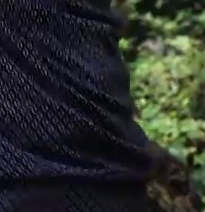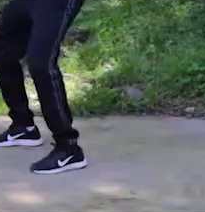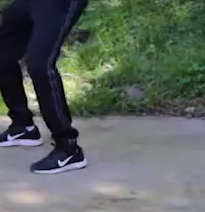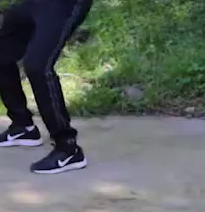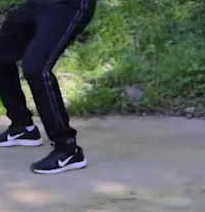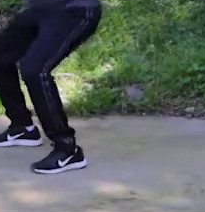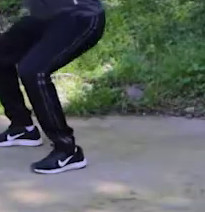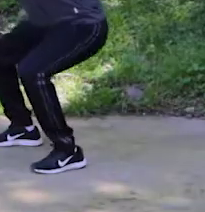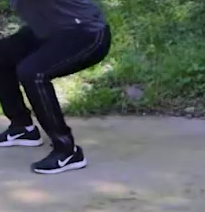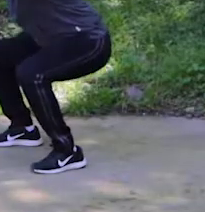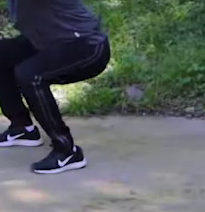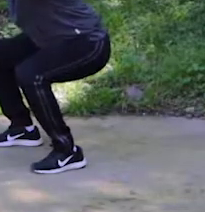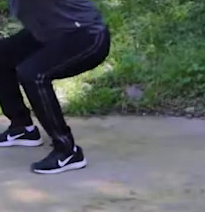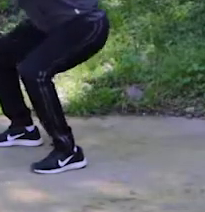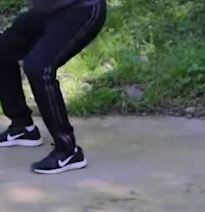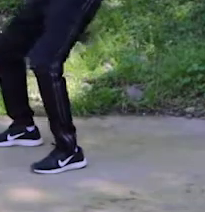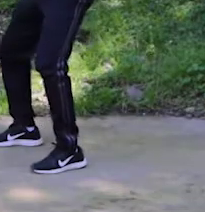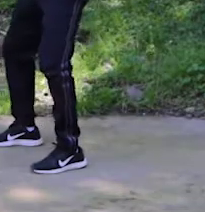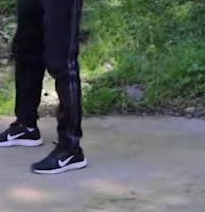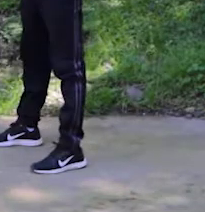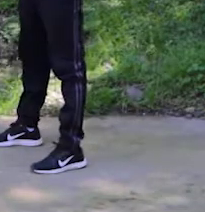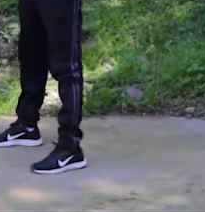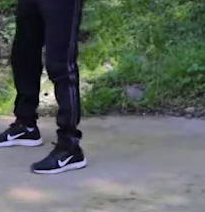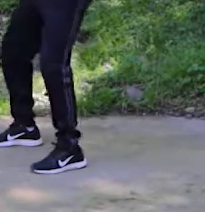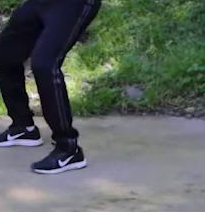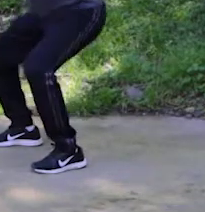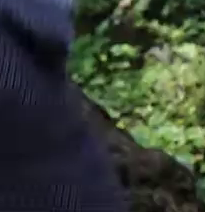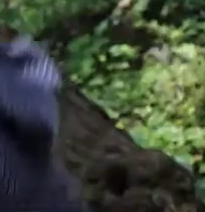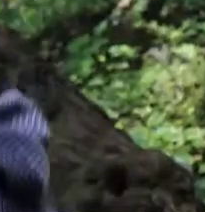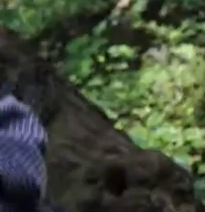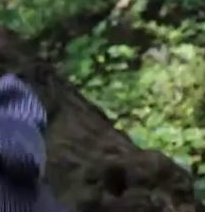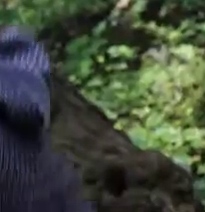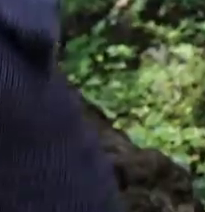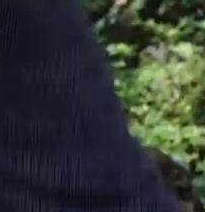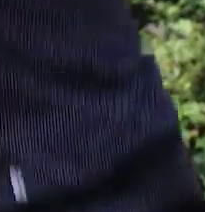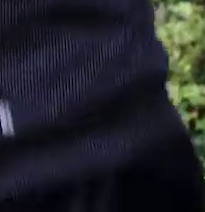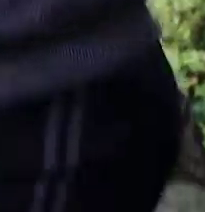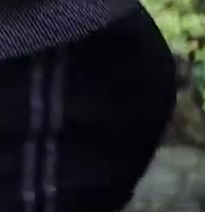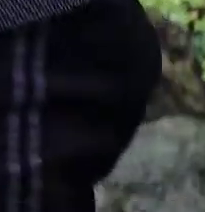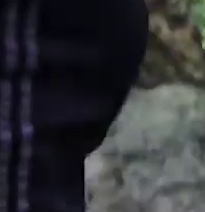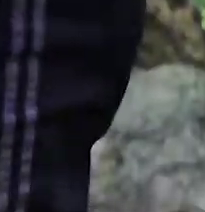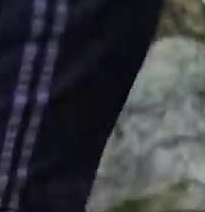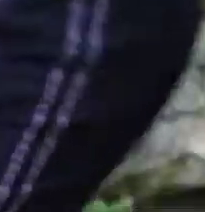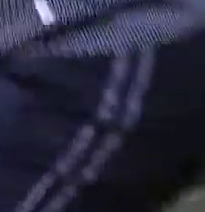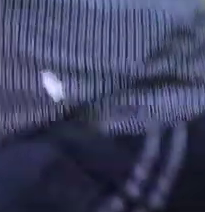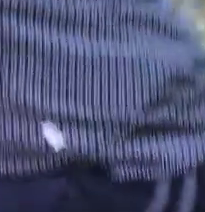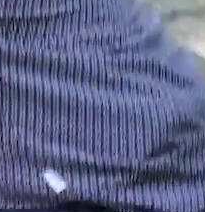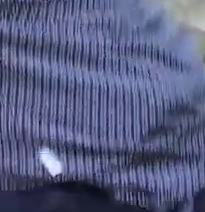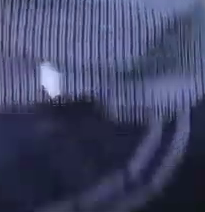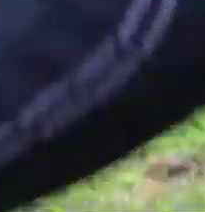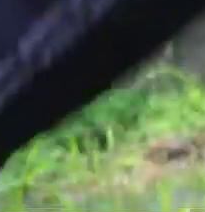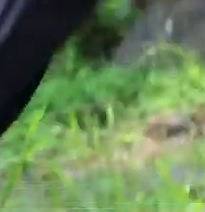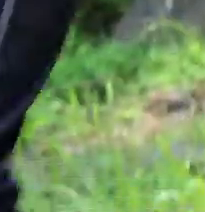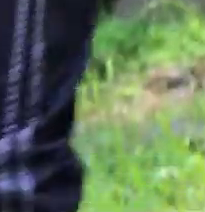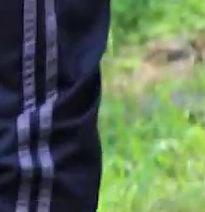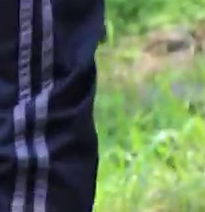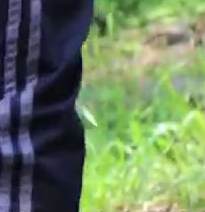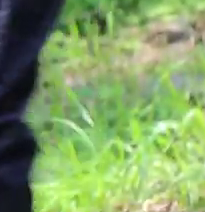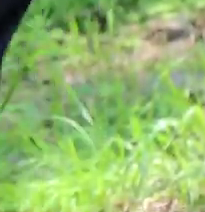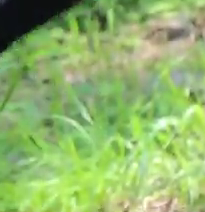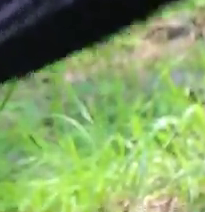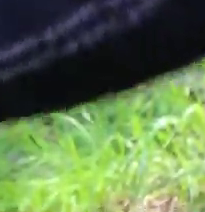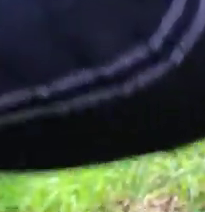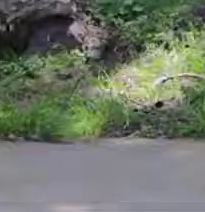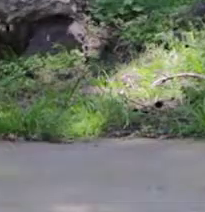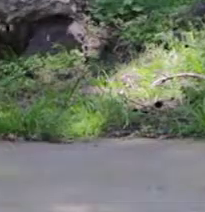bajamos, flexionamos rodilla, 90, bien, exactamente, arriba, muy